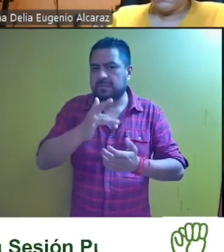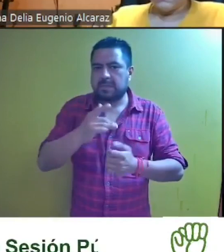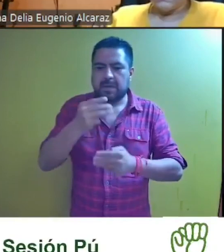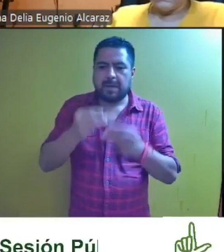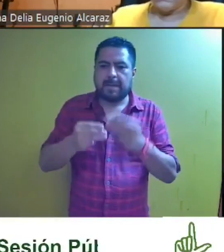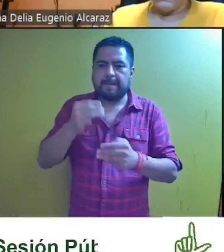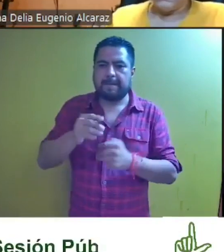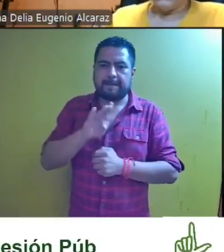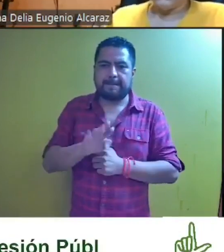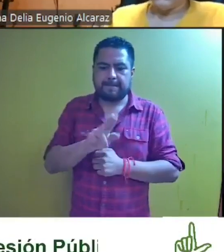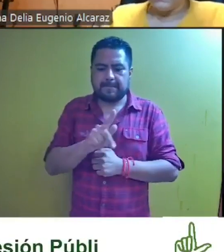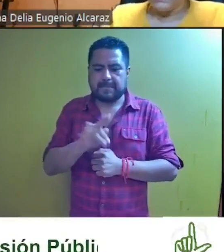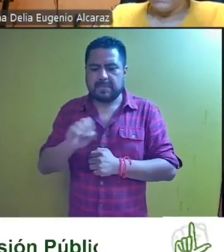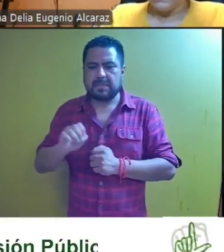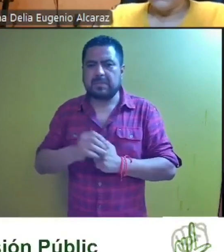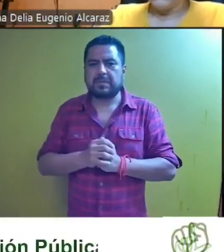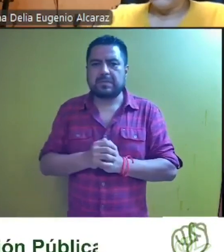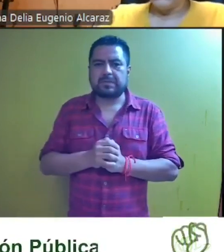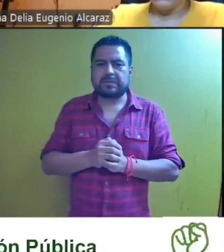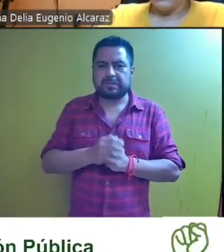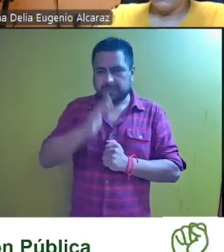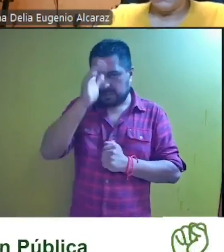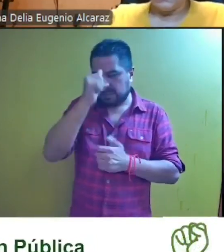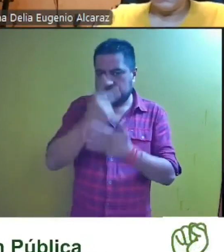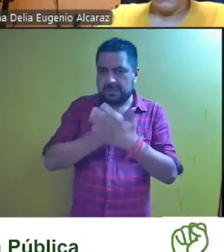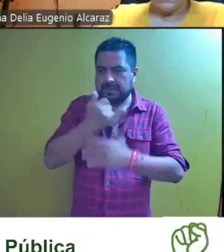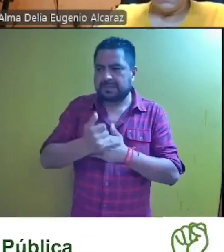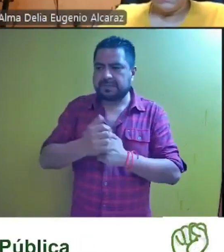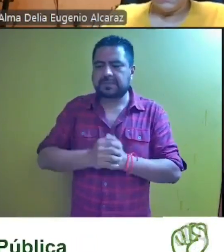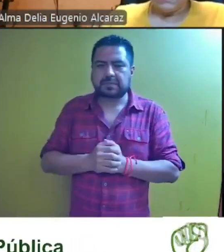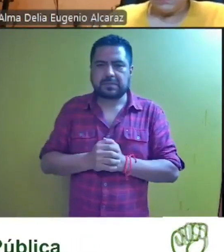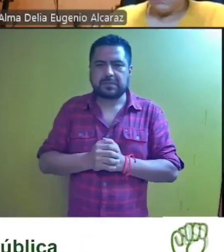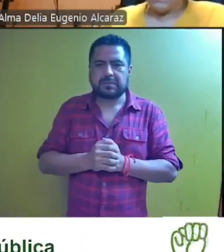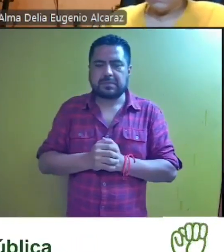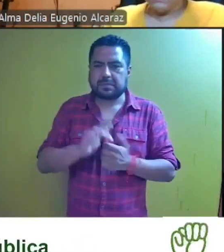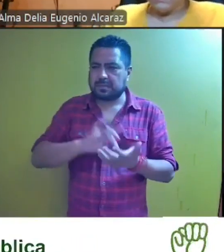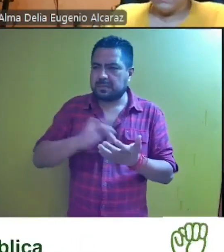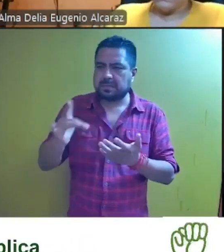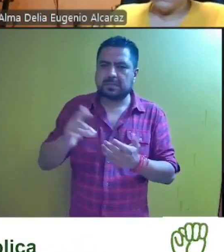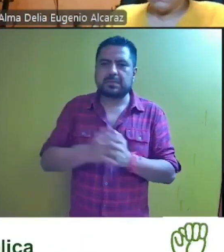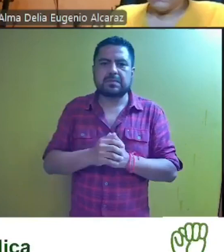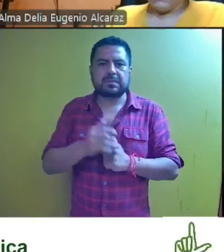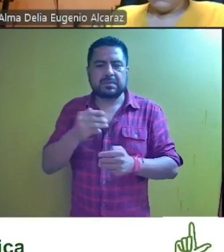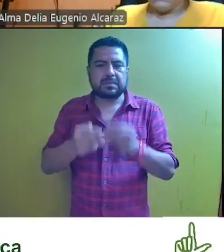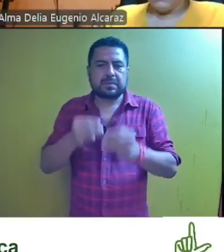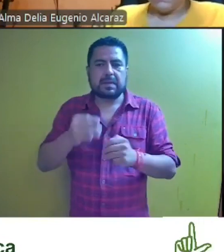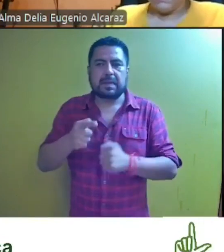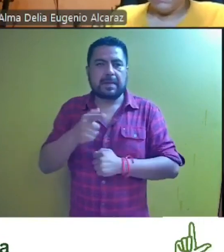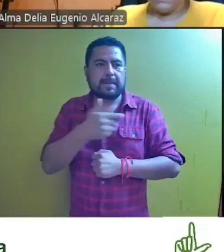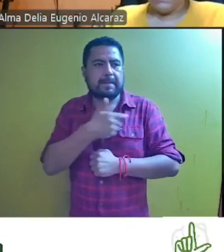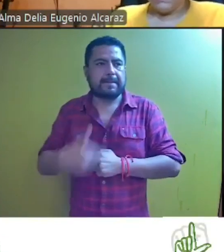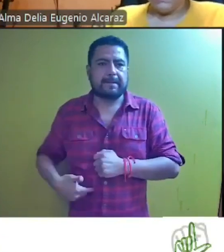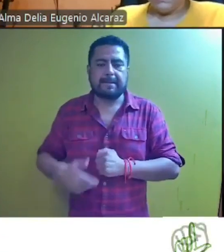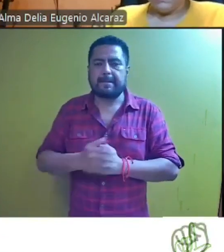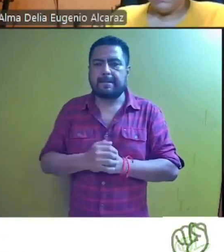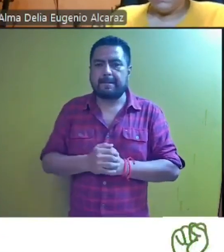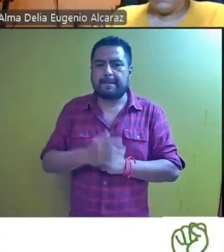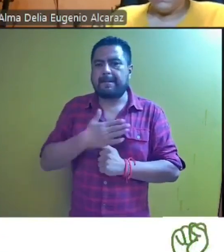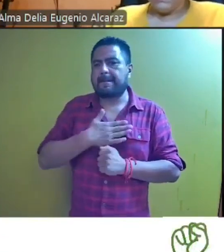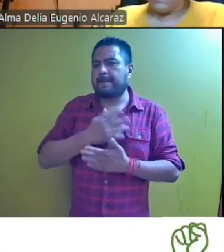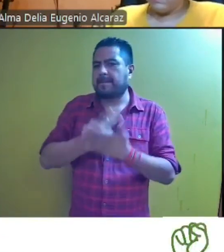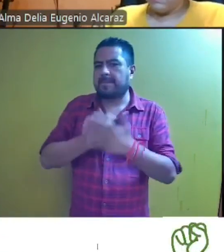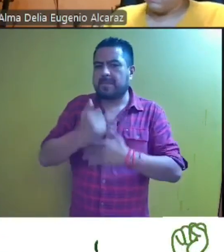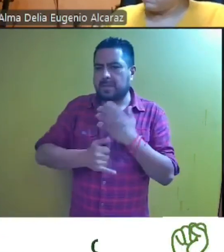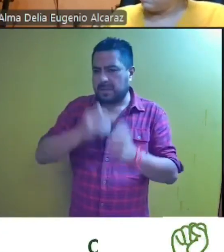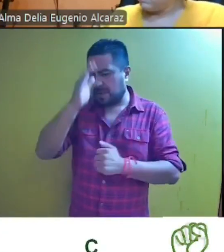magistrada Hilda Rosa Delgado Brito del proyecto gracias magistrada magistrada ponente Es mi